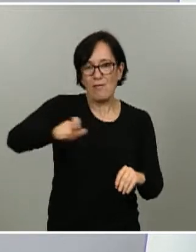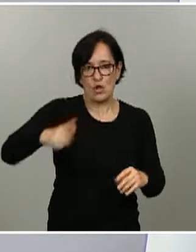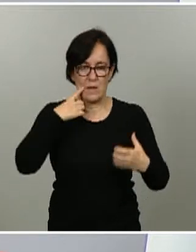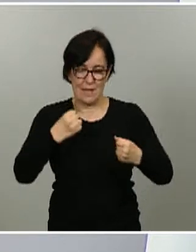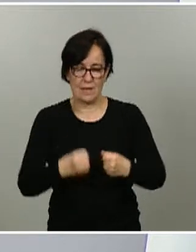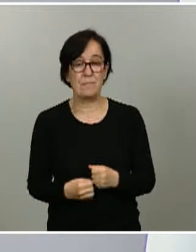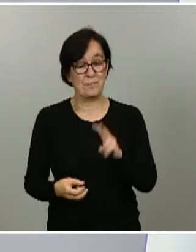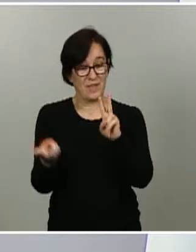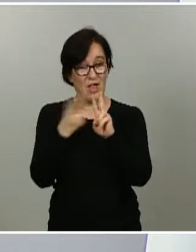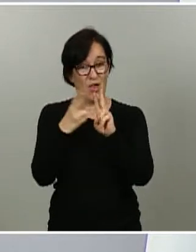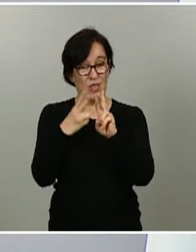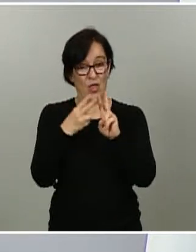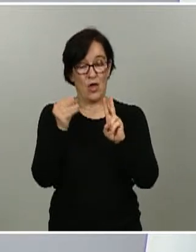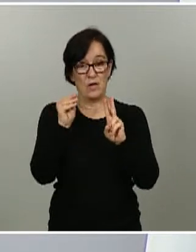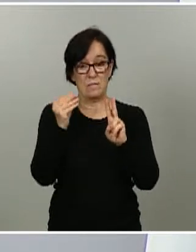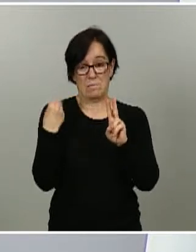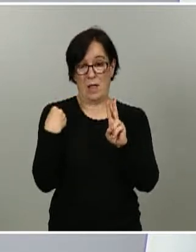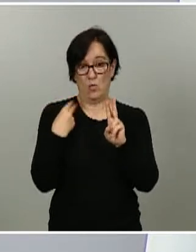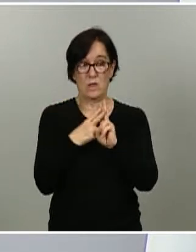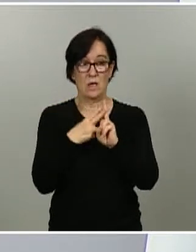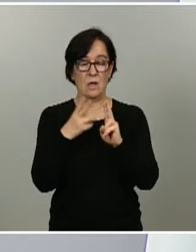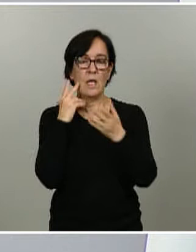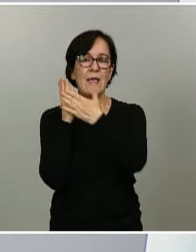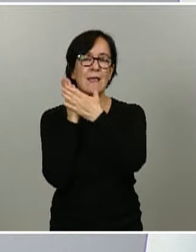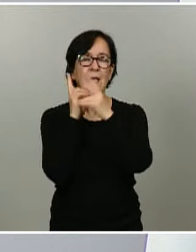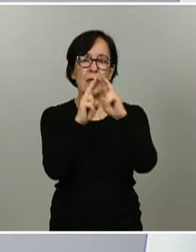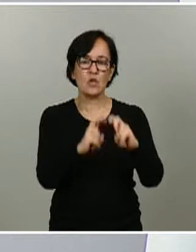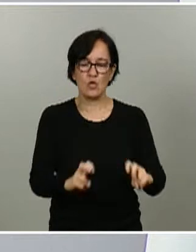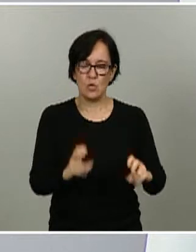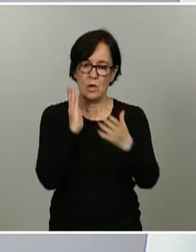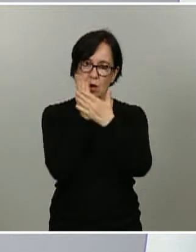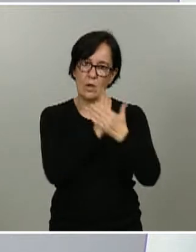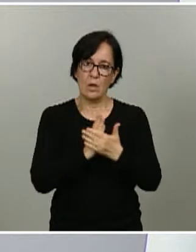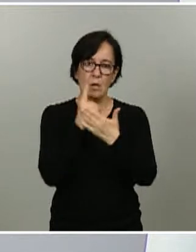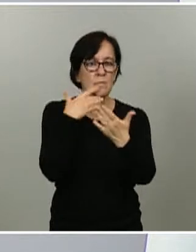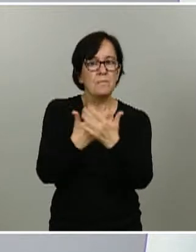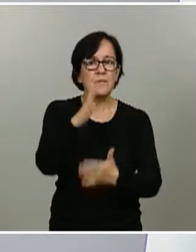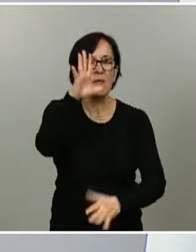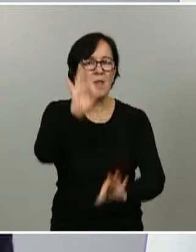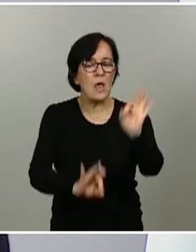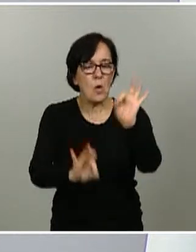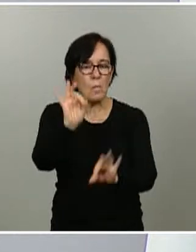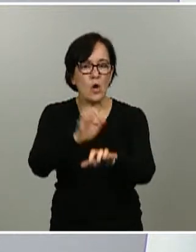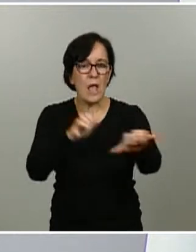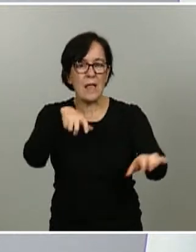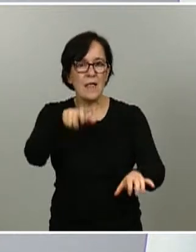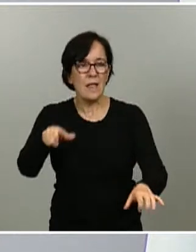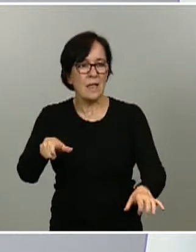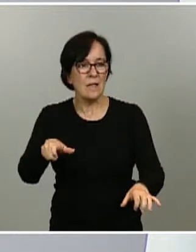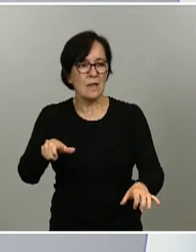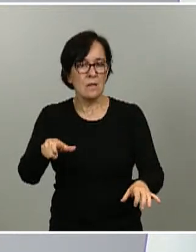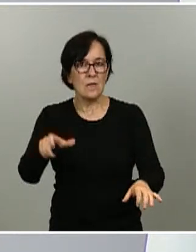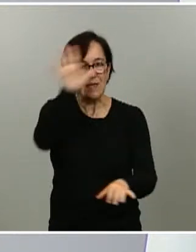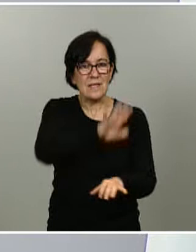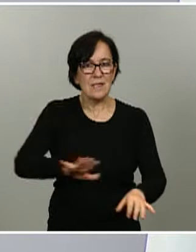primeras preguntas, bien, el estudio lo que hace es constatar que un 5% de la población española a nivel nacional ha